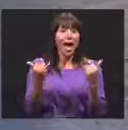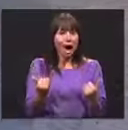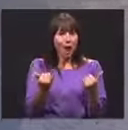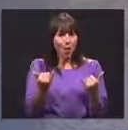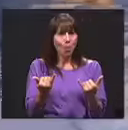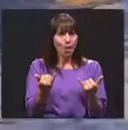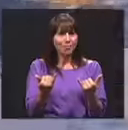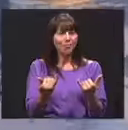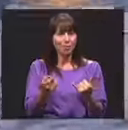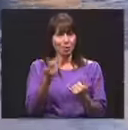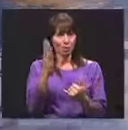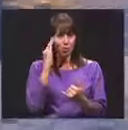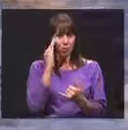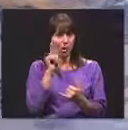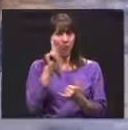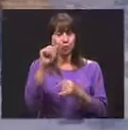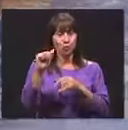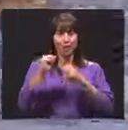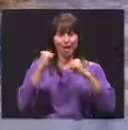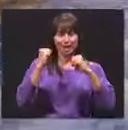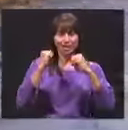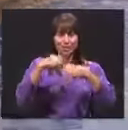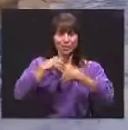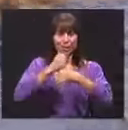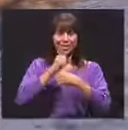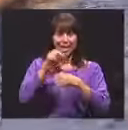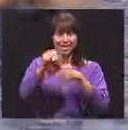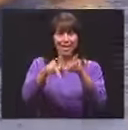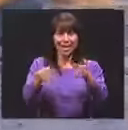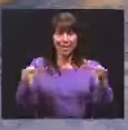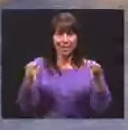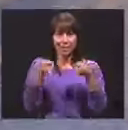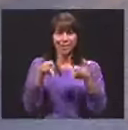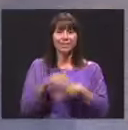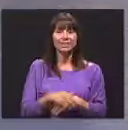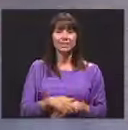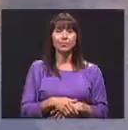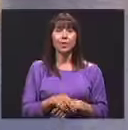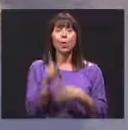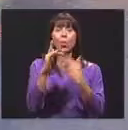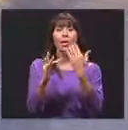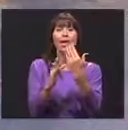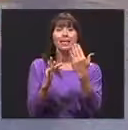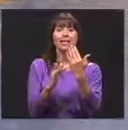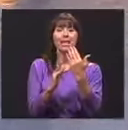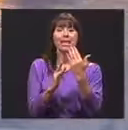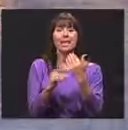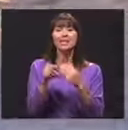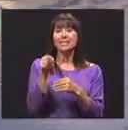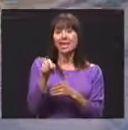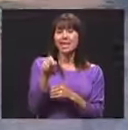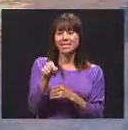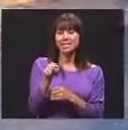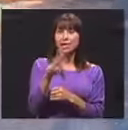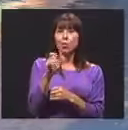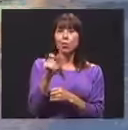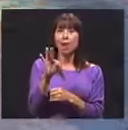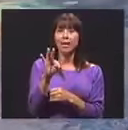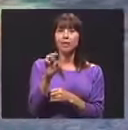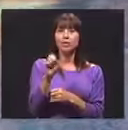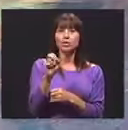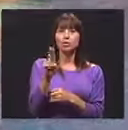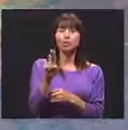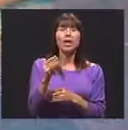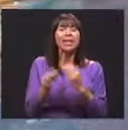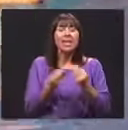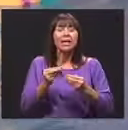Ahora, conozcamos uno de los ejercicios que se desarrollan en la piscina. Una de las técnicas que se utiliza es el Watsu, que es una técnica